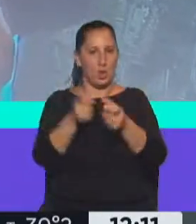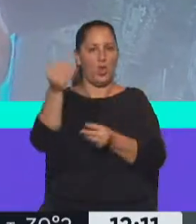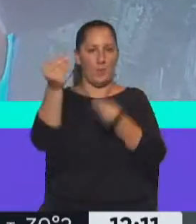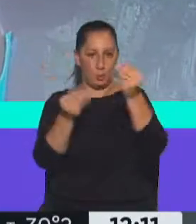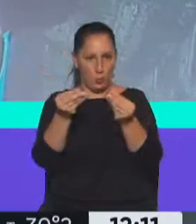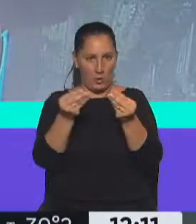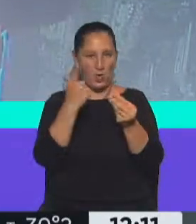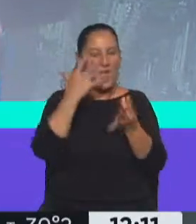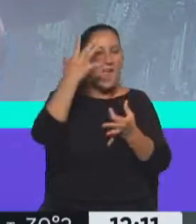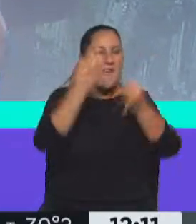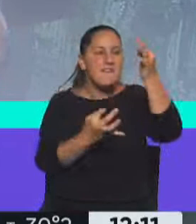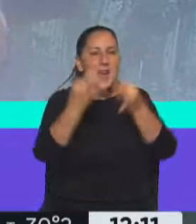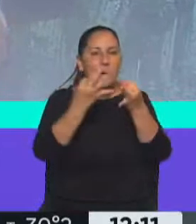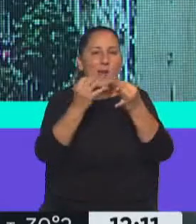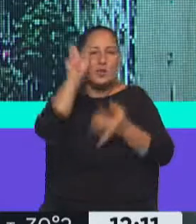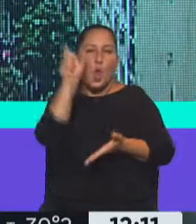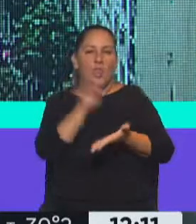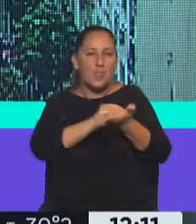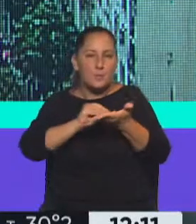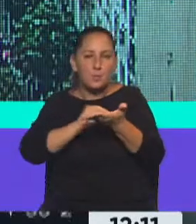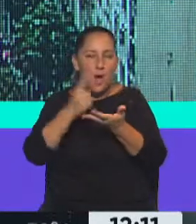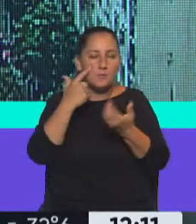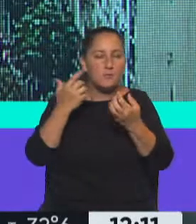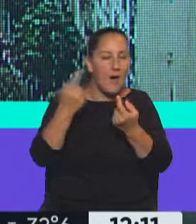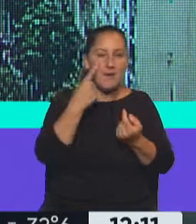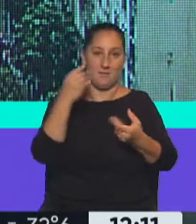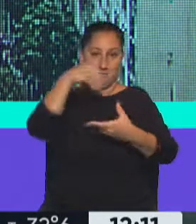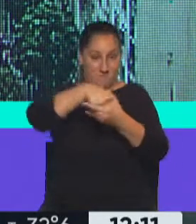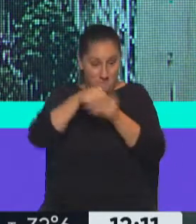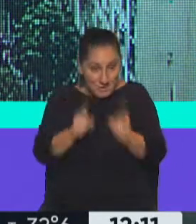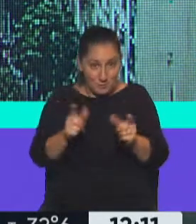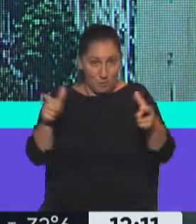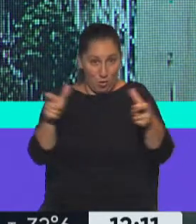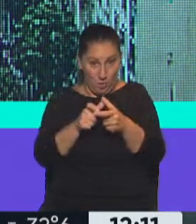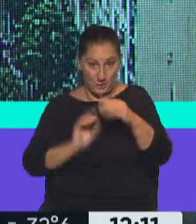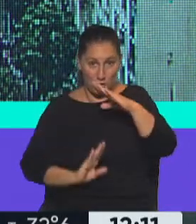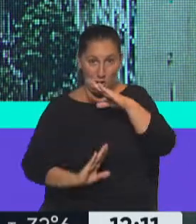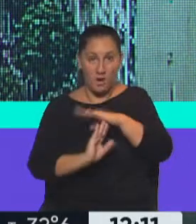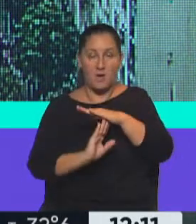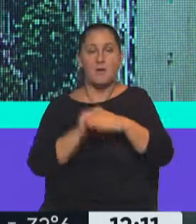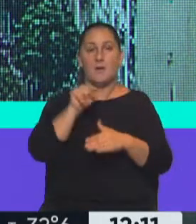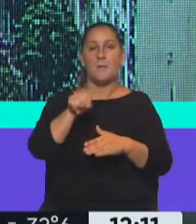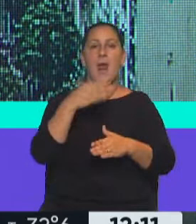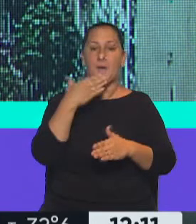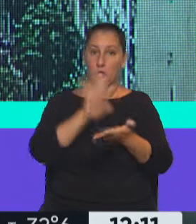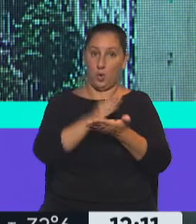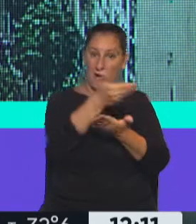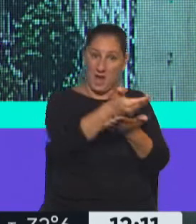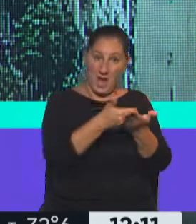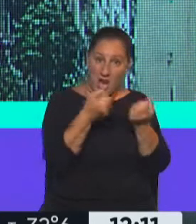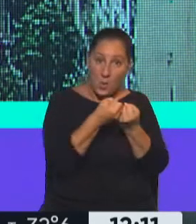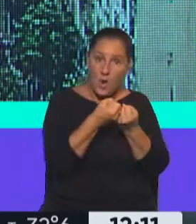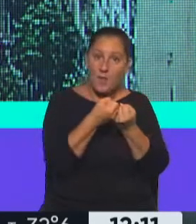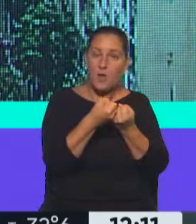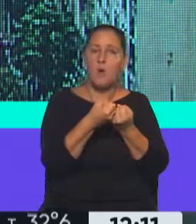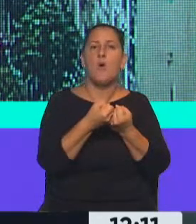evaluación entre los propios diputados nacionales, los que conforman la Comisión, para discutir el acuerdo y si finalmente se